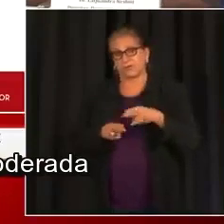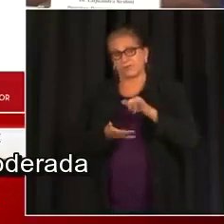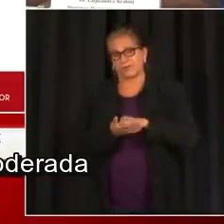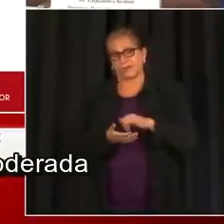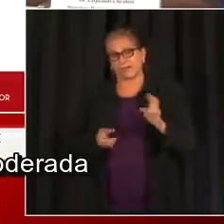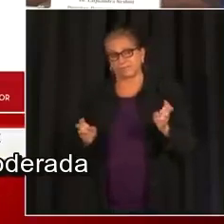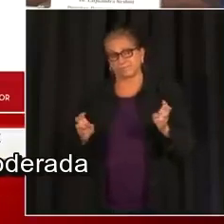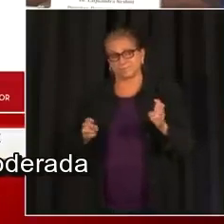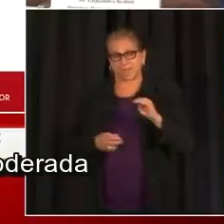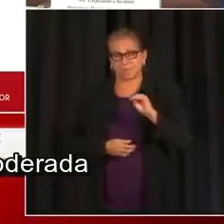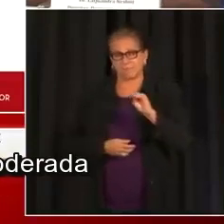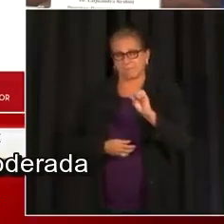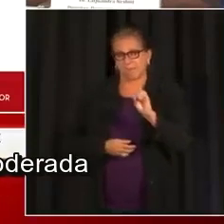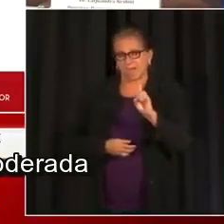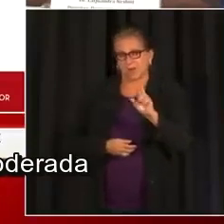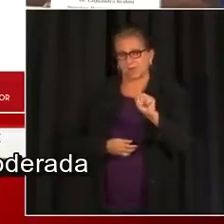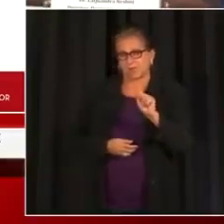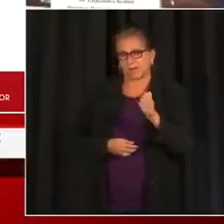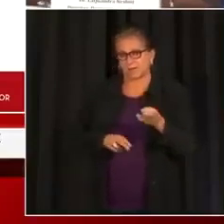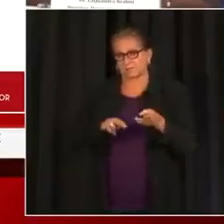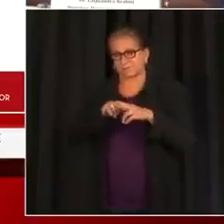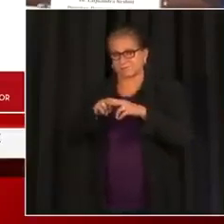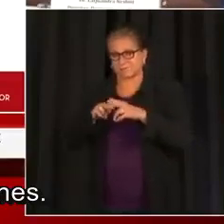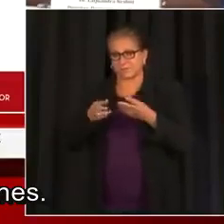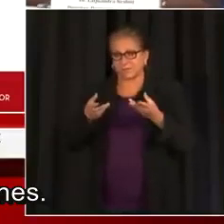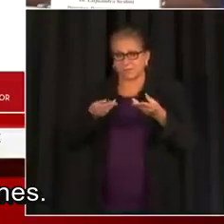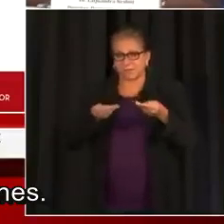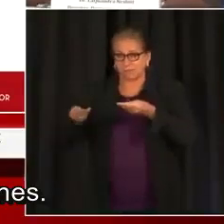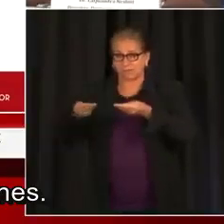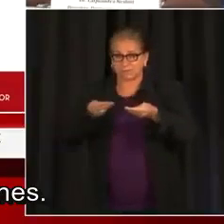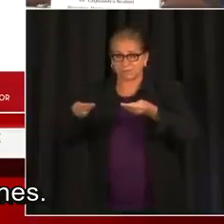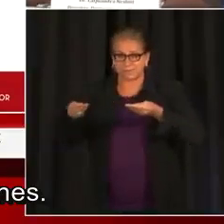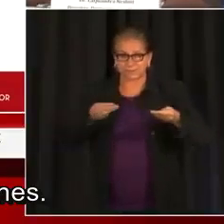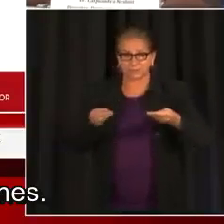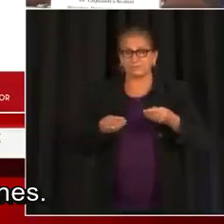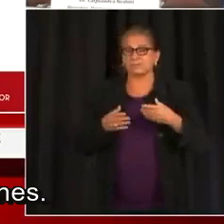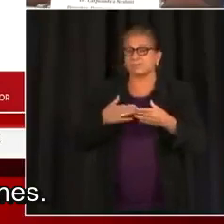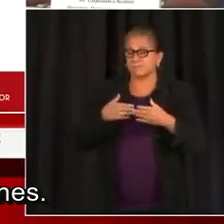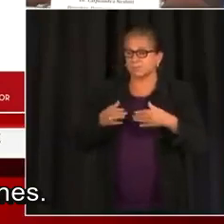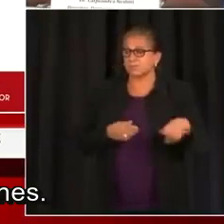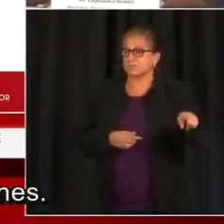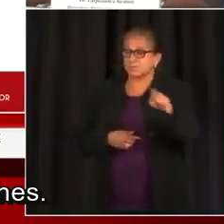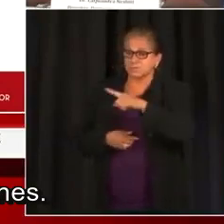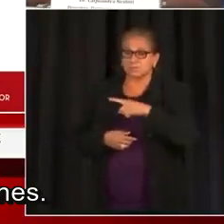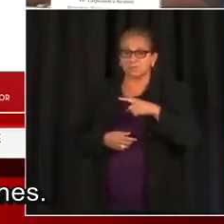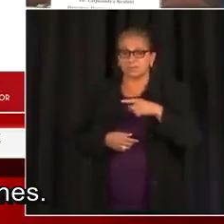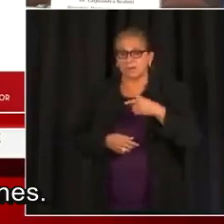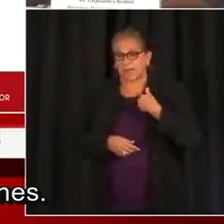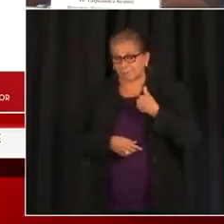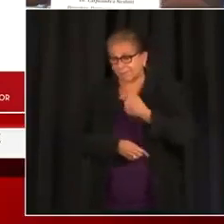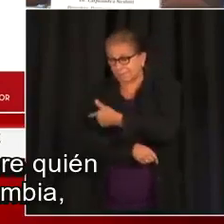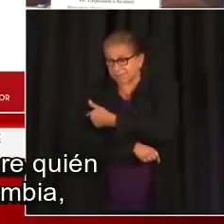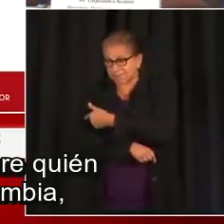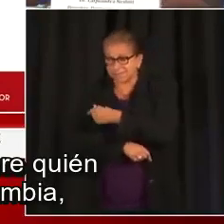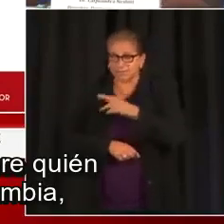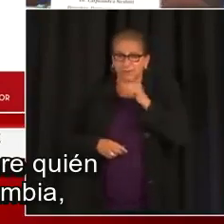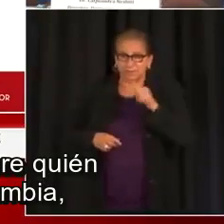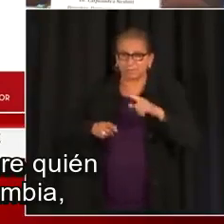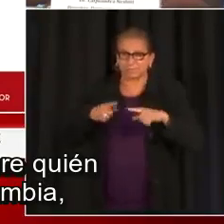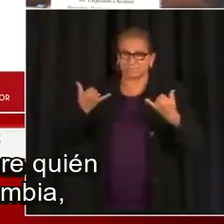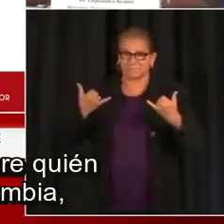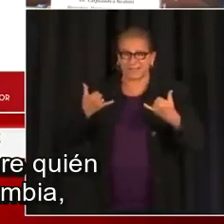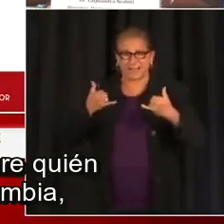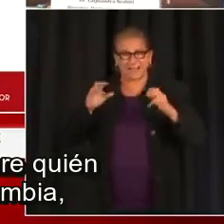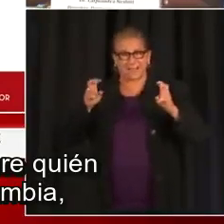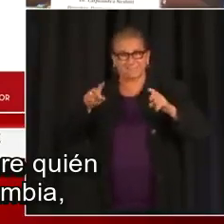una transmisión moderada en el distrito de Colombia. Quiero subrayar una cosa antes de pasar a las vacunaciones. Seguimos viendo